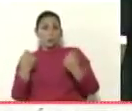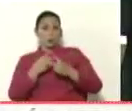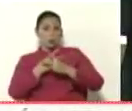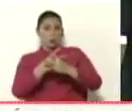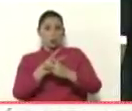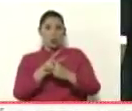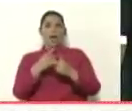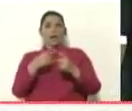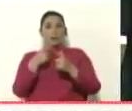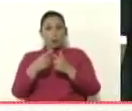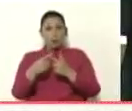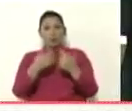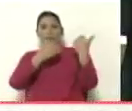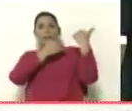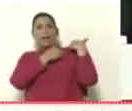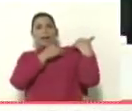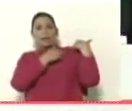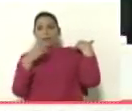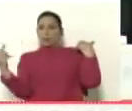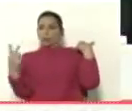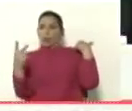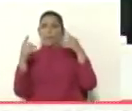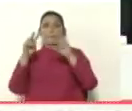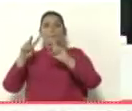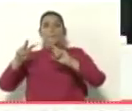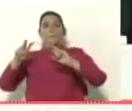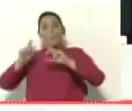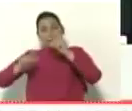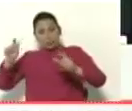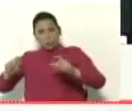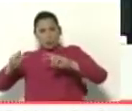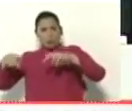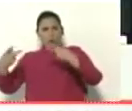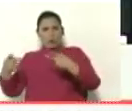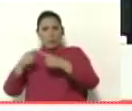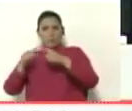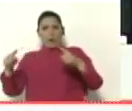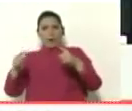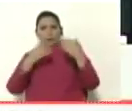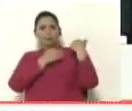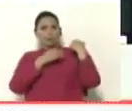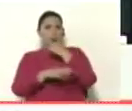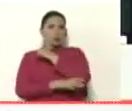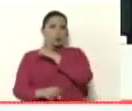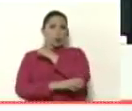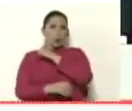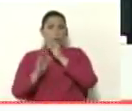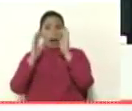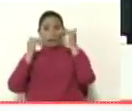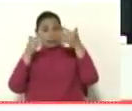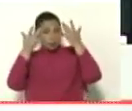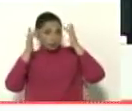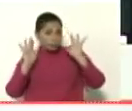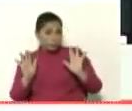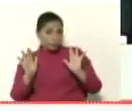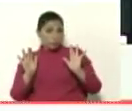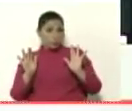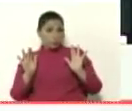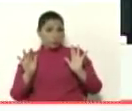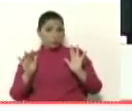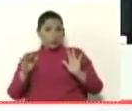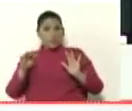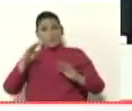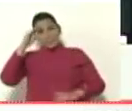gigantesco robo que se perpetró en la supuesta atención de los militares